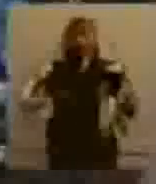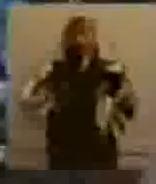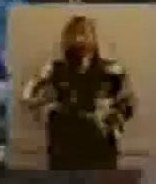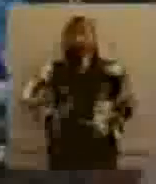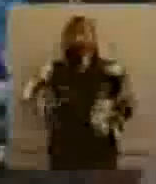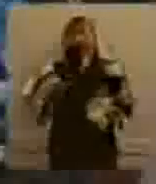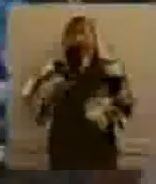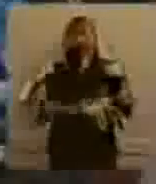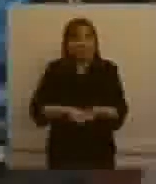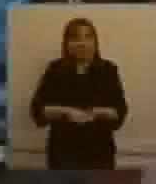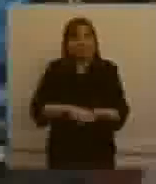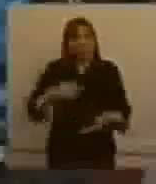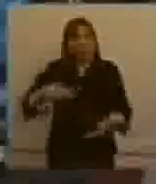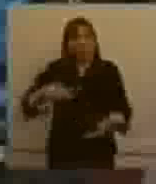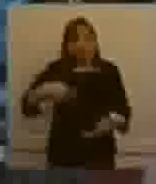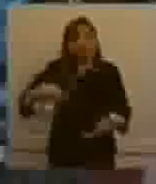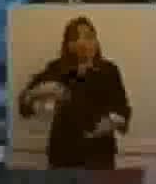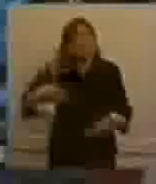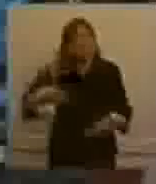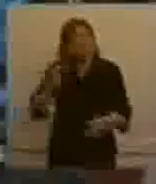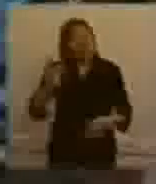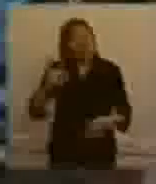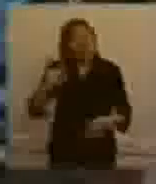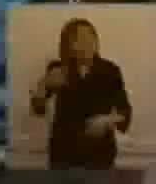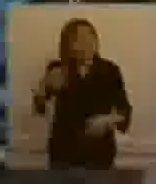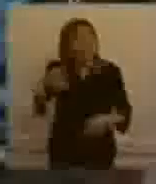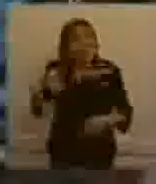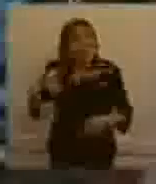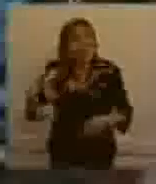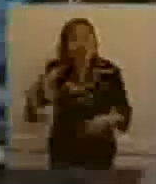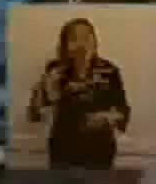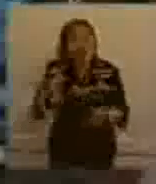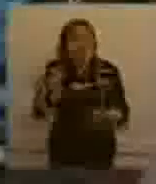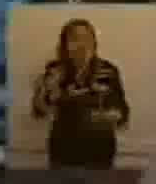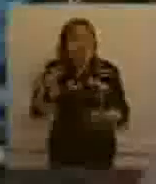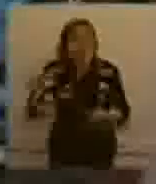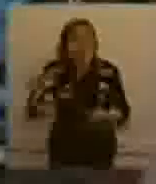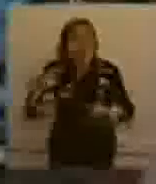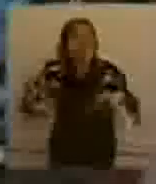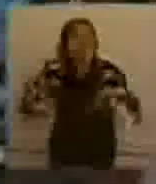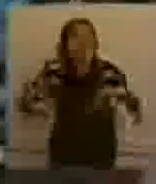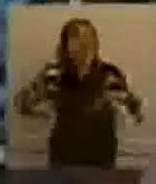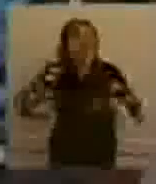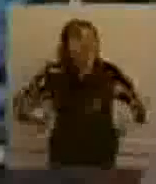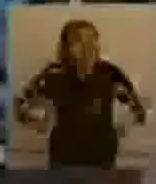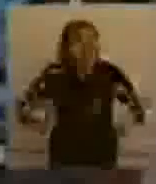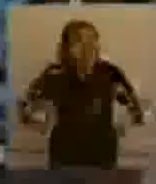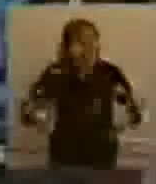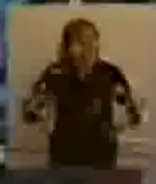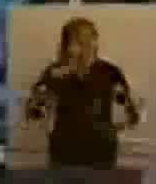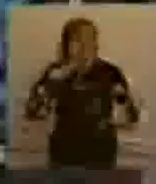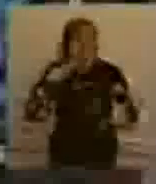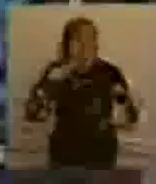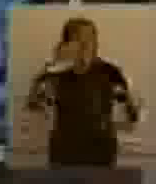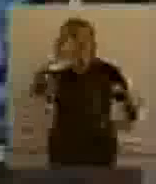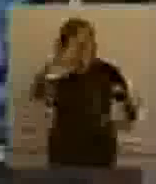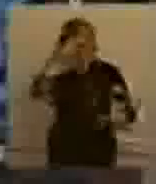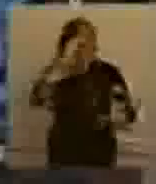las localidades severamente afectadas son San Carlos de Bariroche, Ingeniero Jacobazzi,